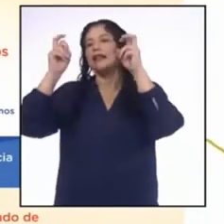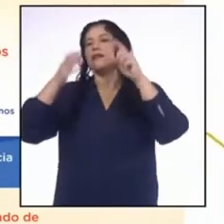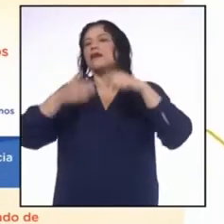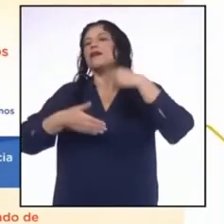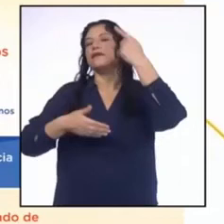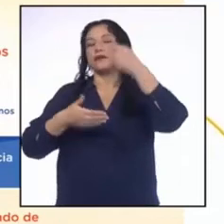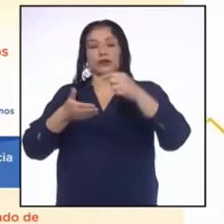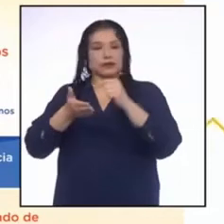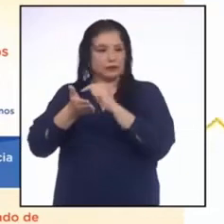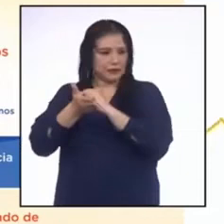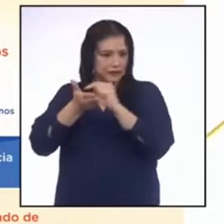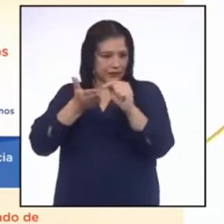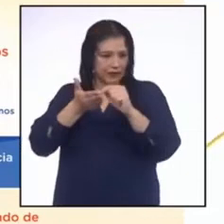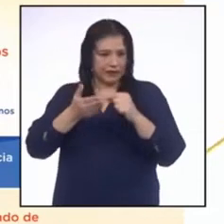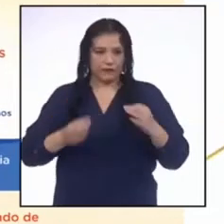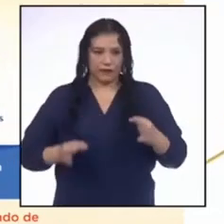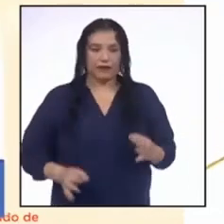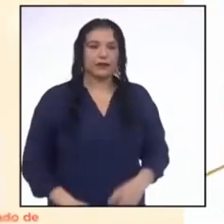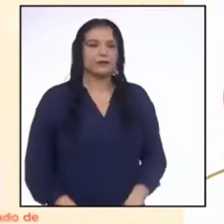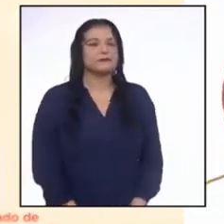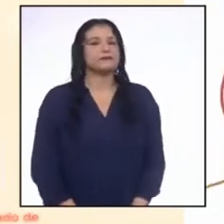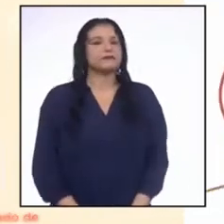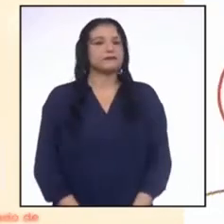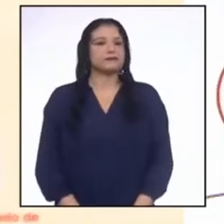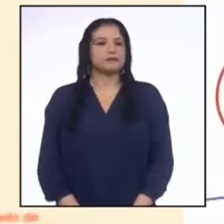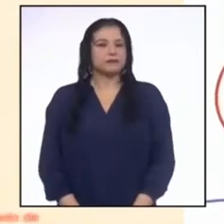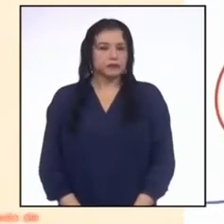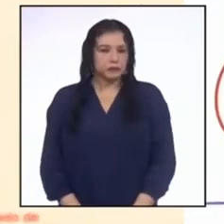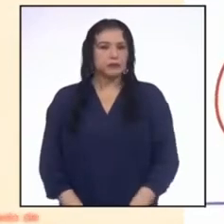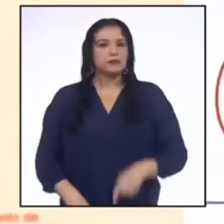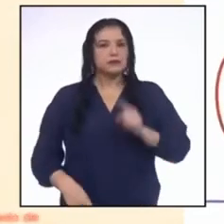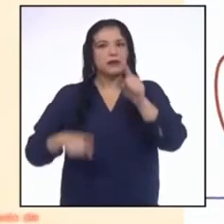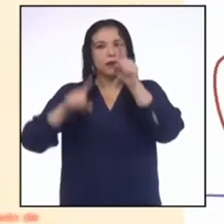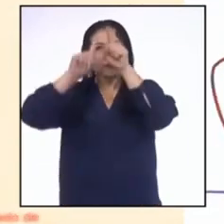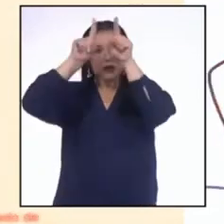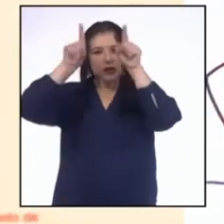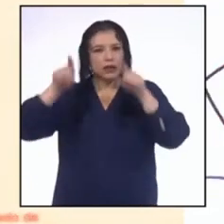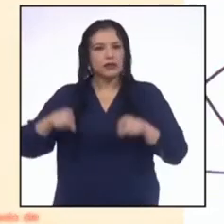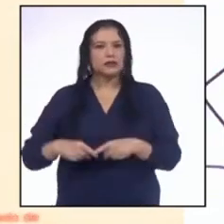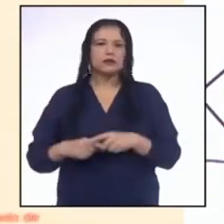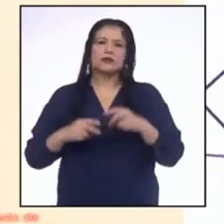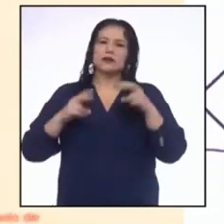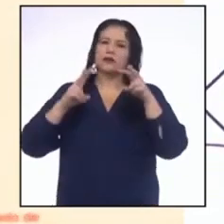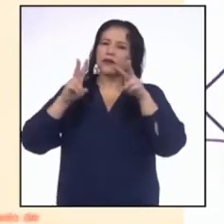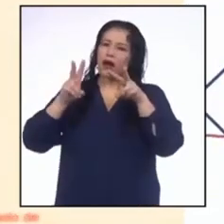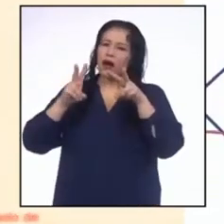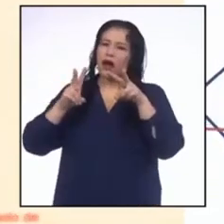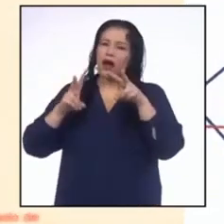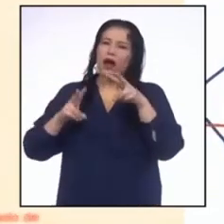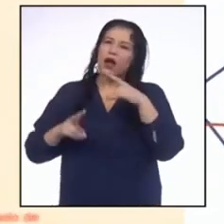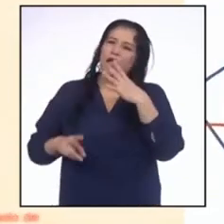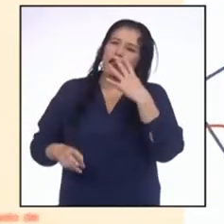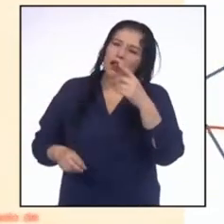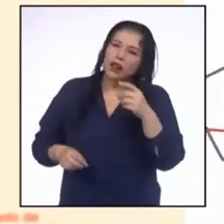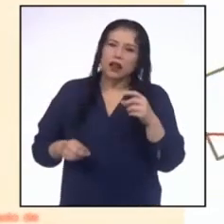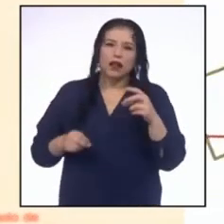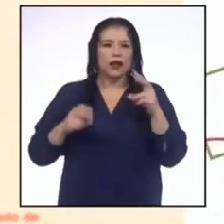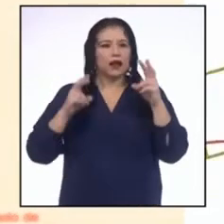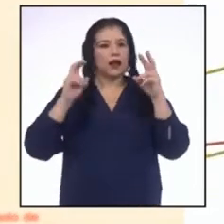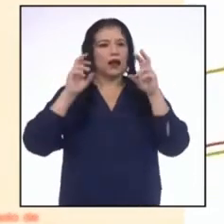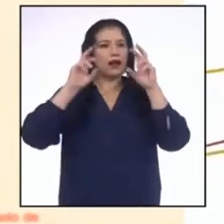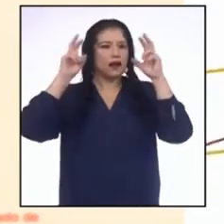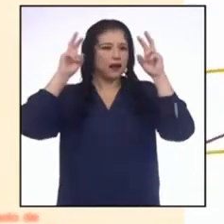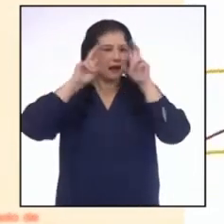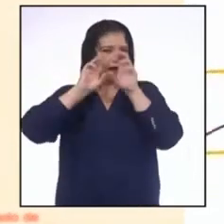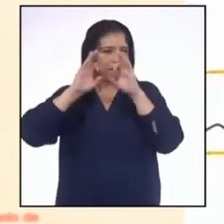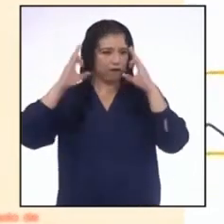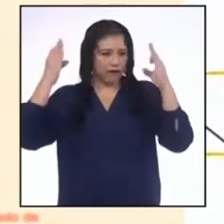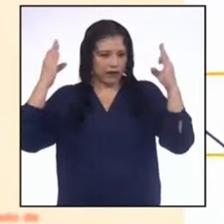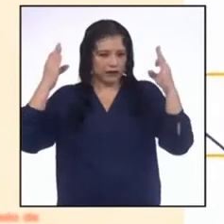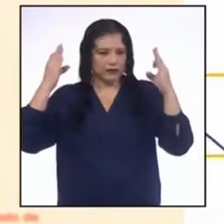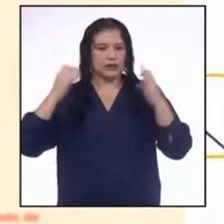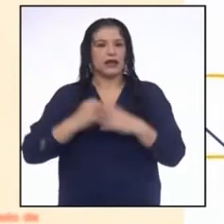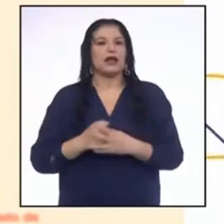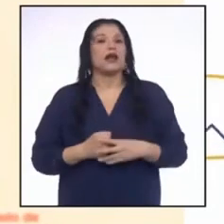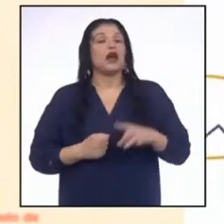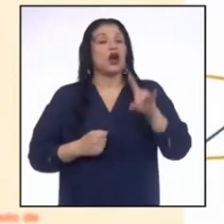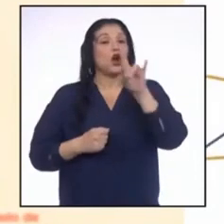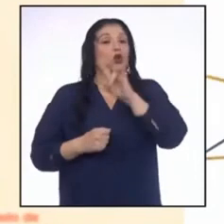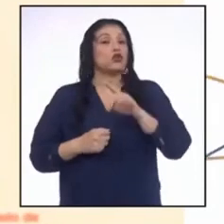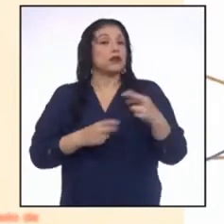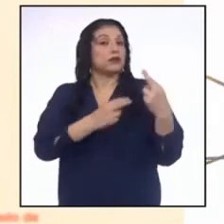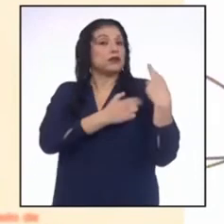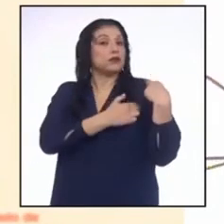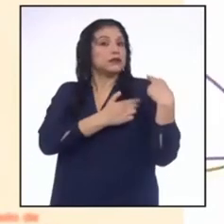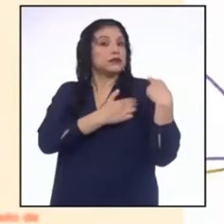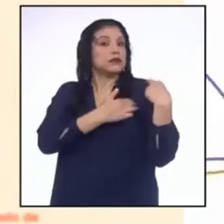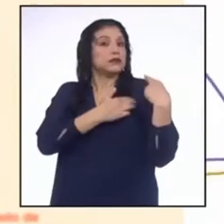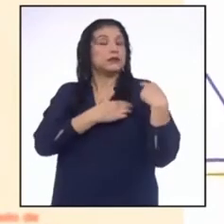semana, ¿cierto? Sí, porque en ese afiche llama mucho la atención el lema, ahorremos energía. Es para